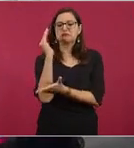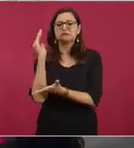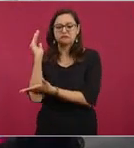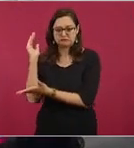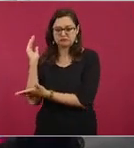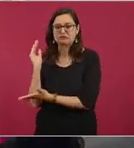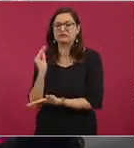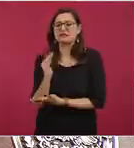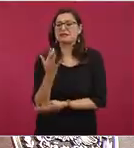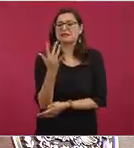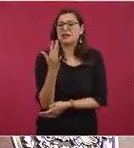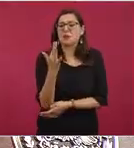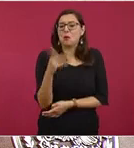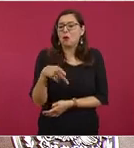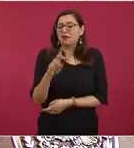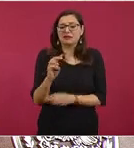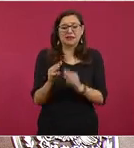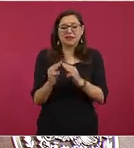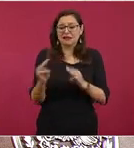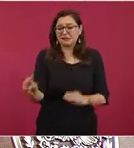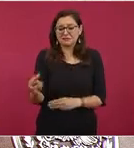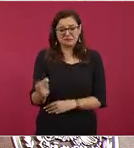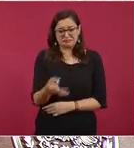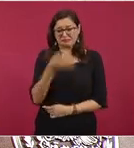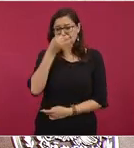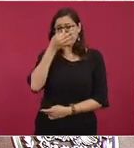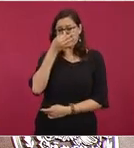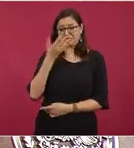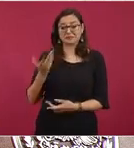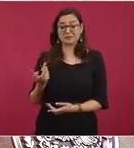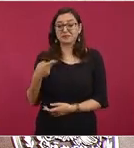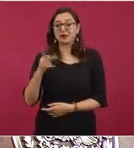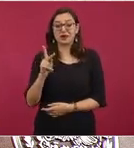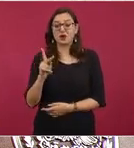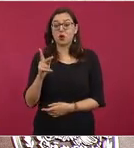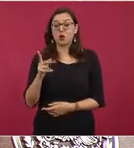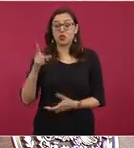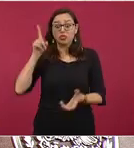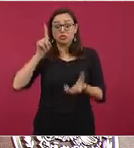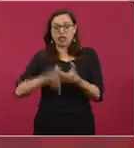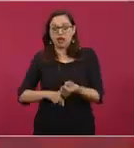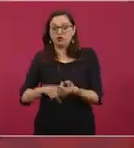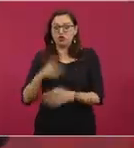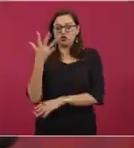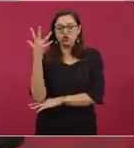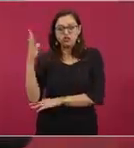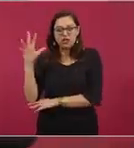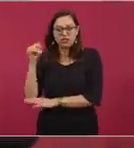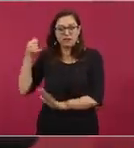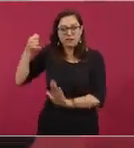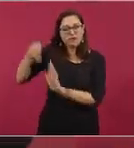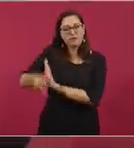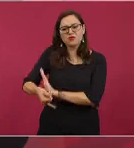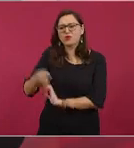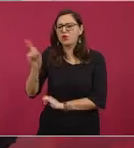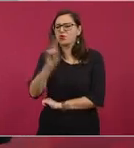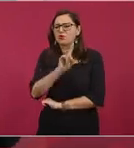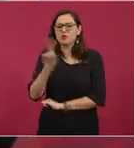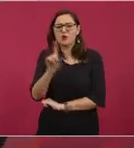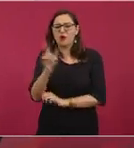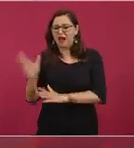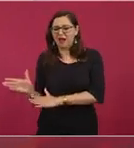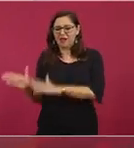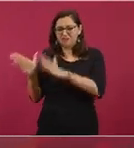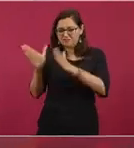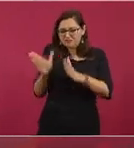distinto, pero ellos no distinguen sobre esto, pero a